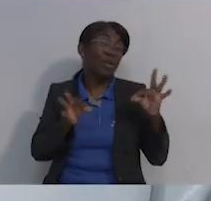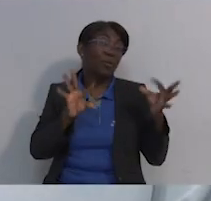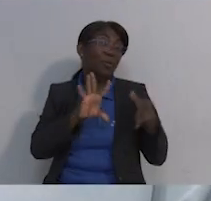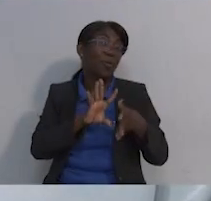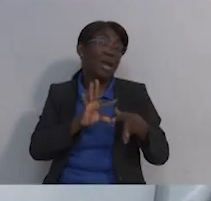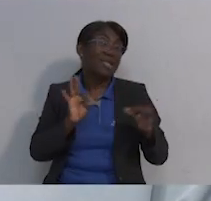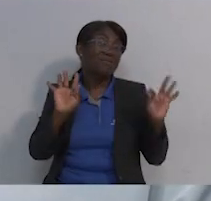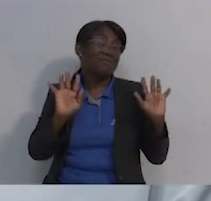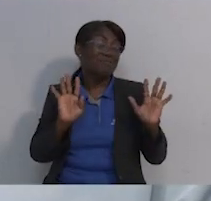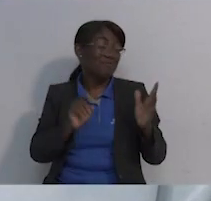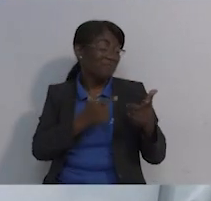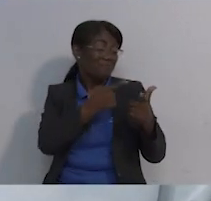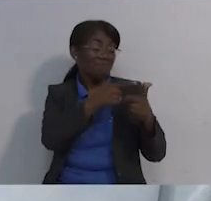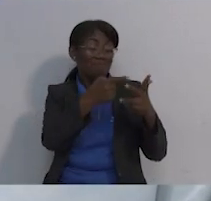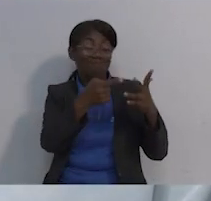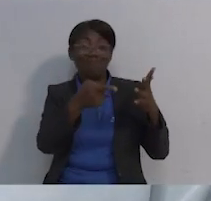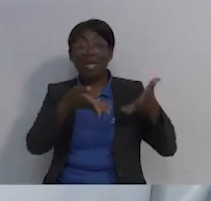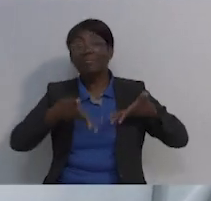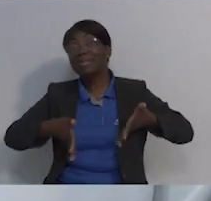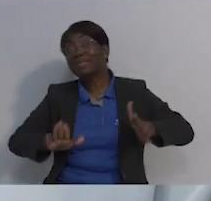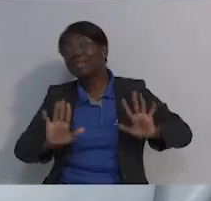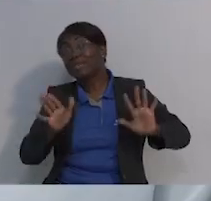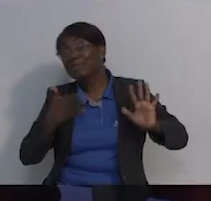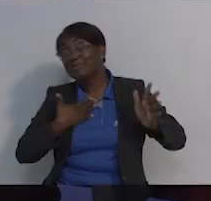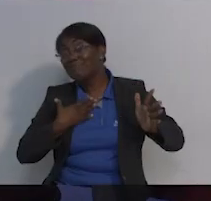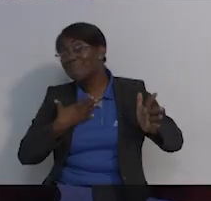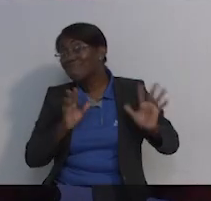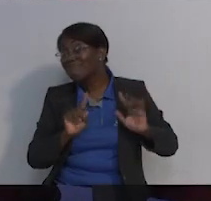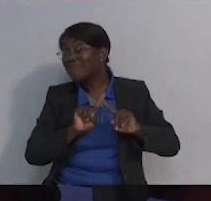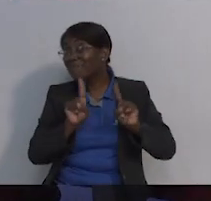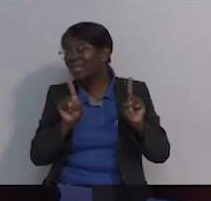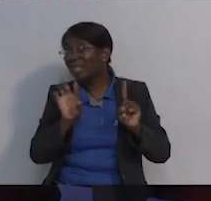¿Cómo te los cuento? Yo tengo varias formas de contar a mis hijos.